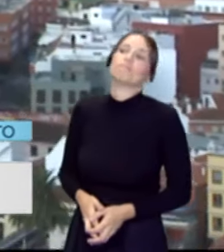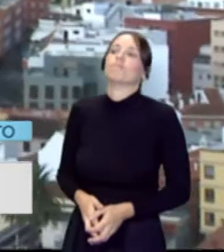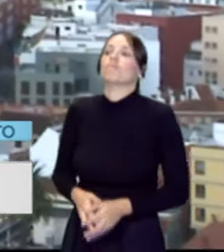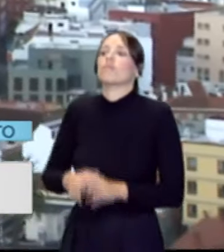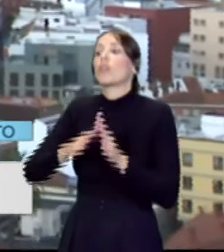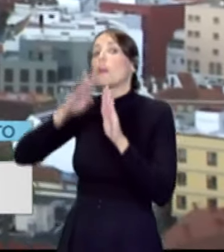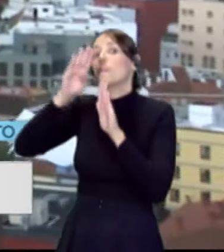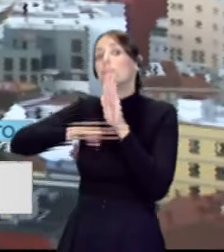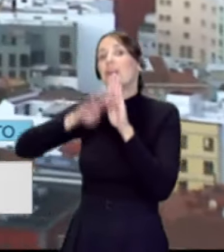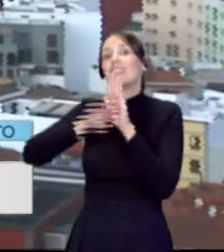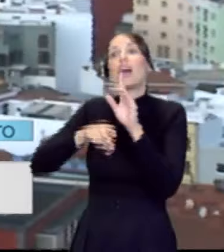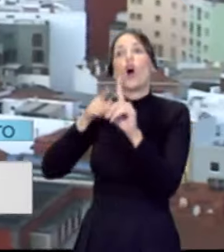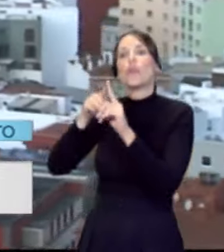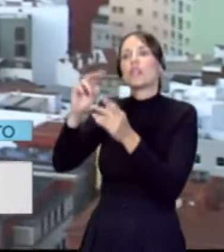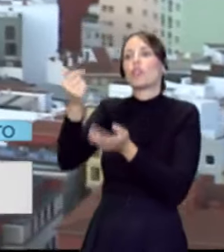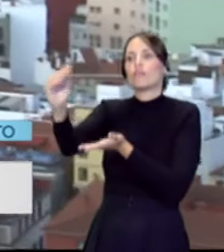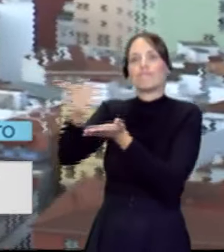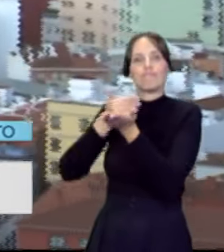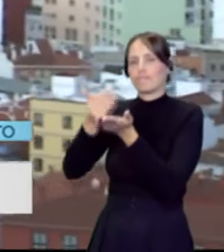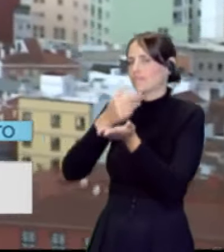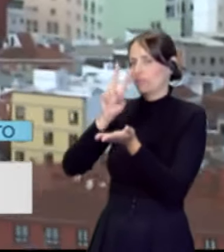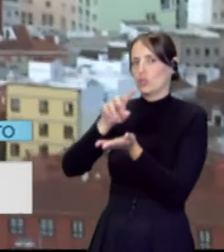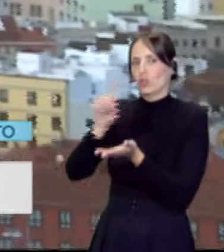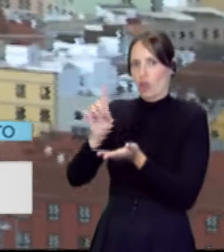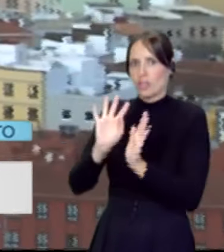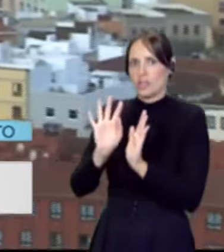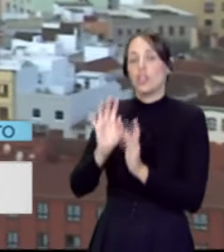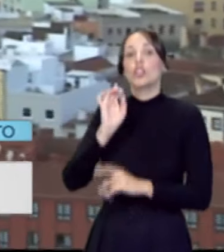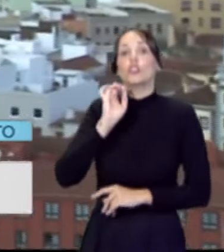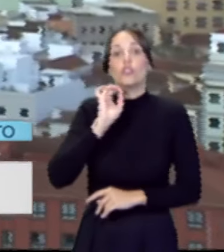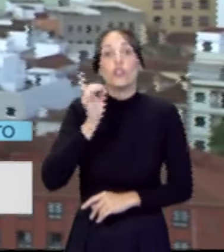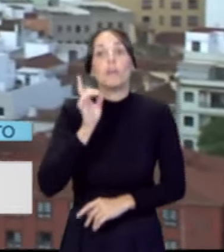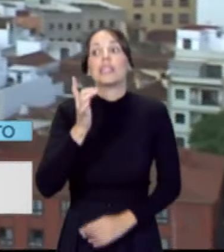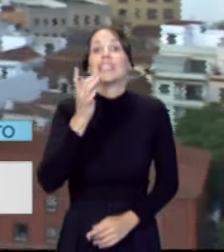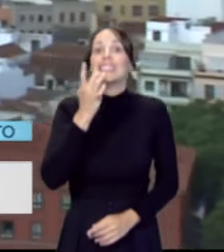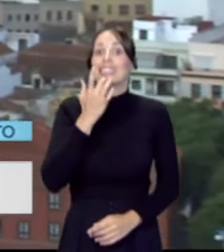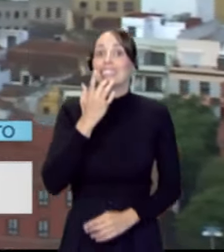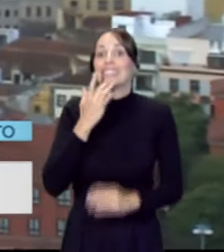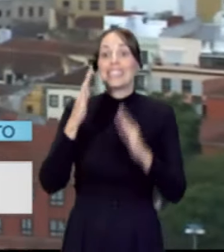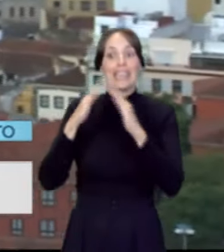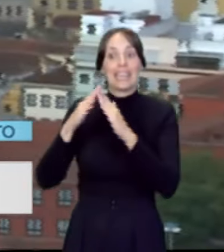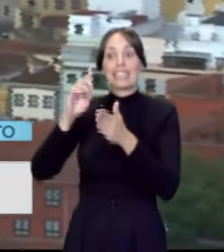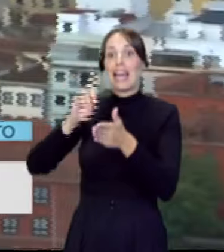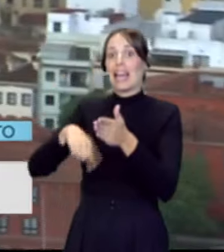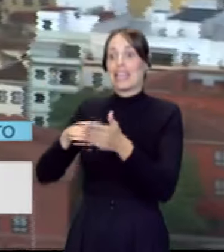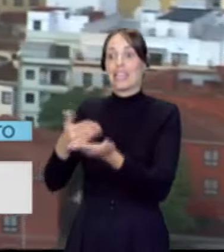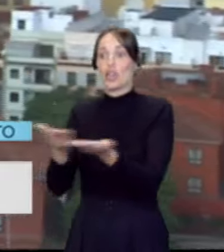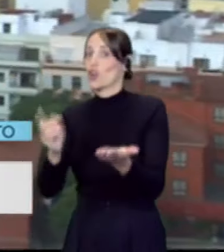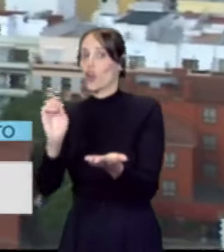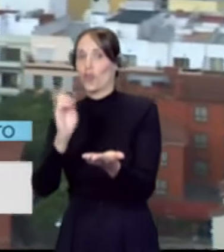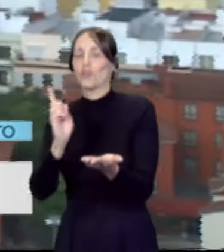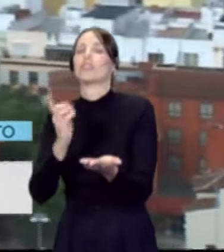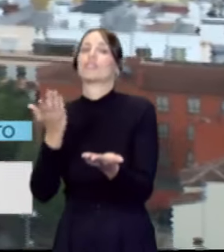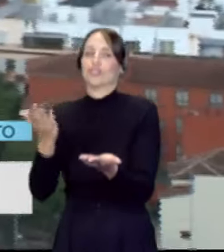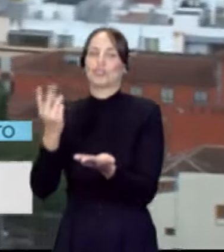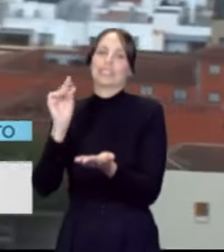en principio, con fin recaudatorio, aunque lo tendría si los propietarios no habitan esas viviendas o no las ponen a alquilar, pero lo cierto es que lo que sí que